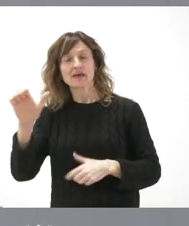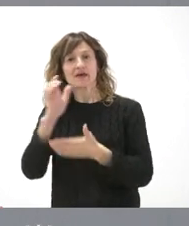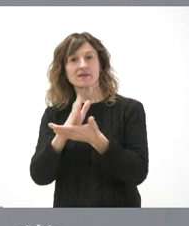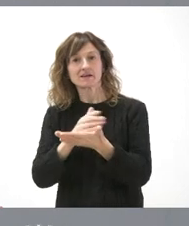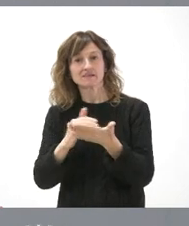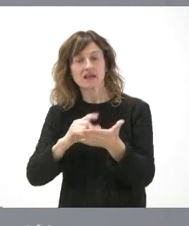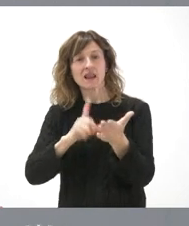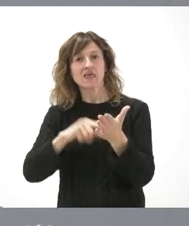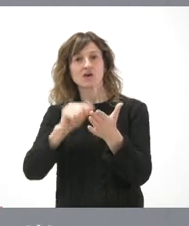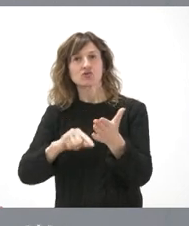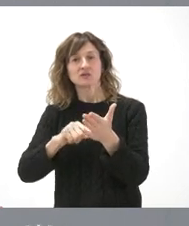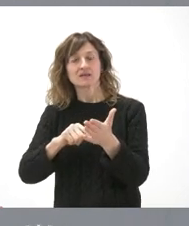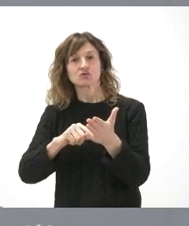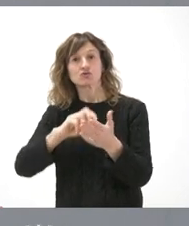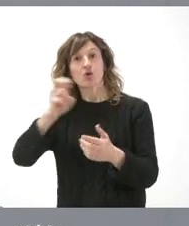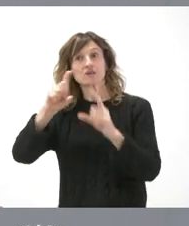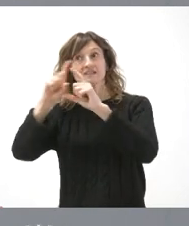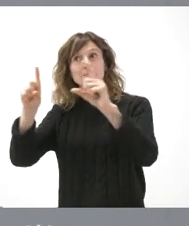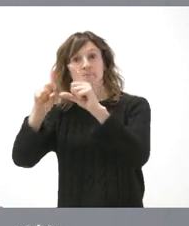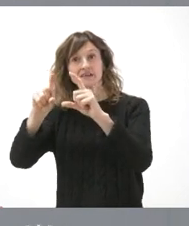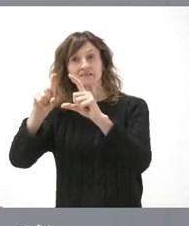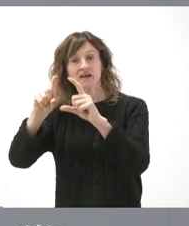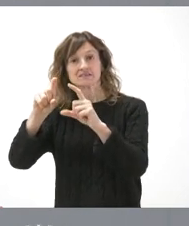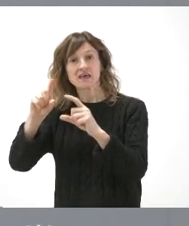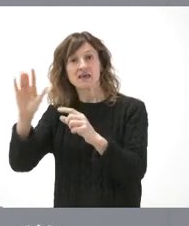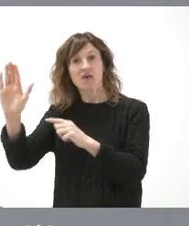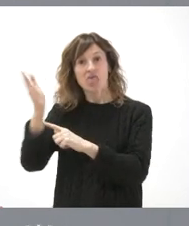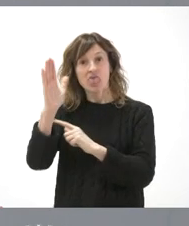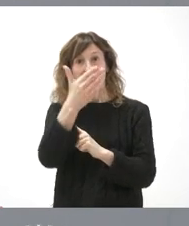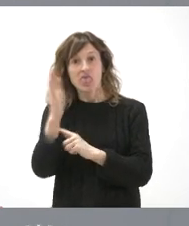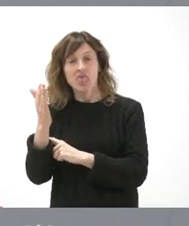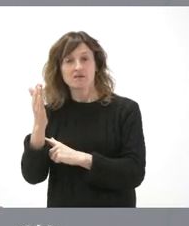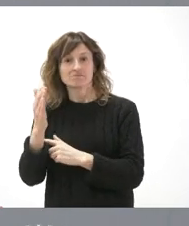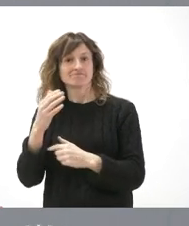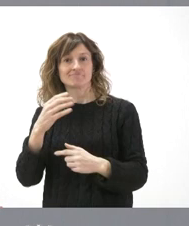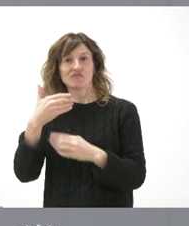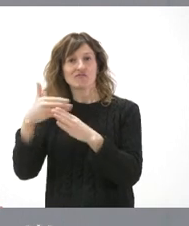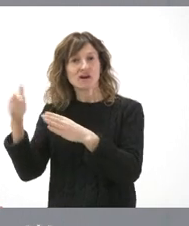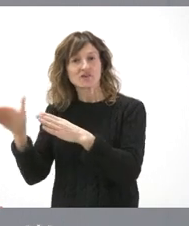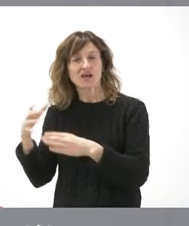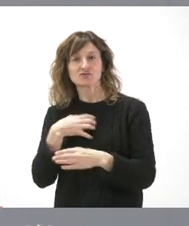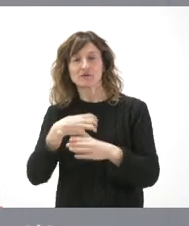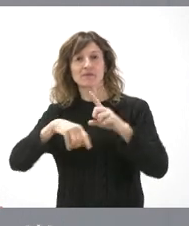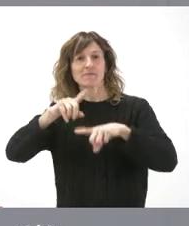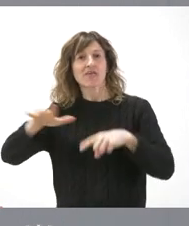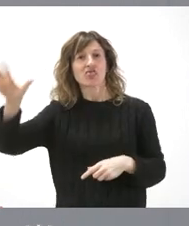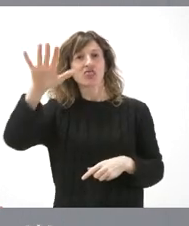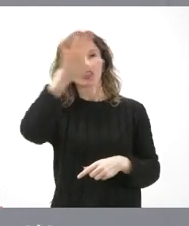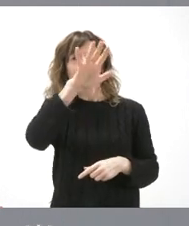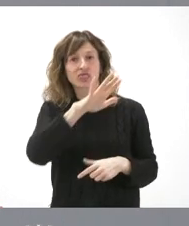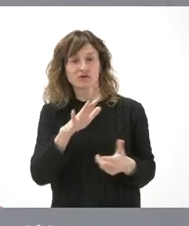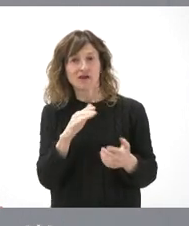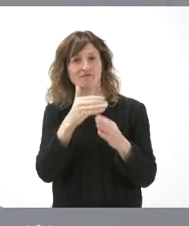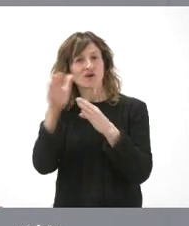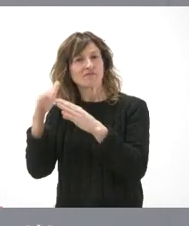contratos permite la exclusión de los licitadores en las licitaciones públicas en función del lugar de su sede social